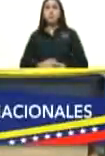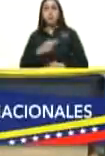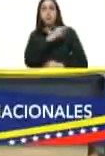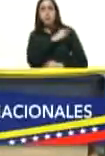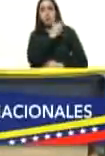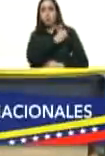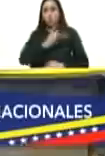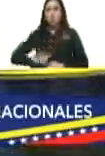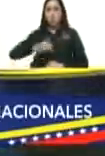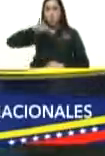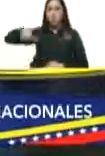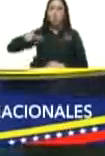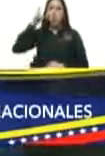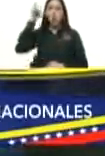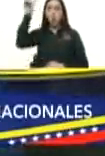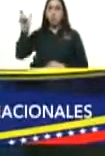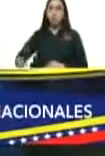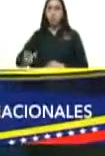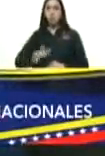rodríguez